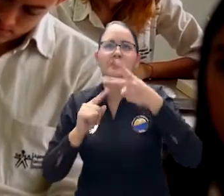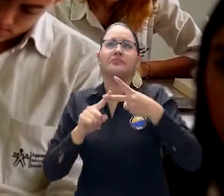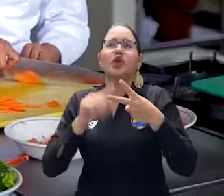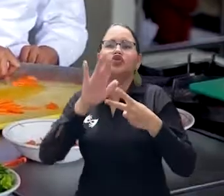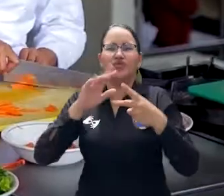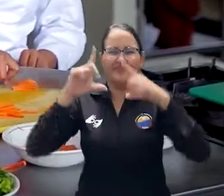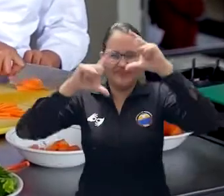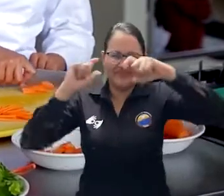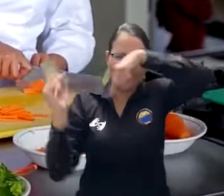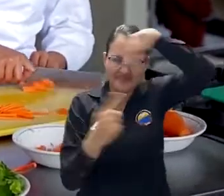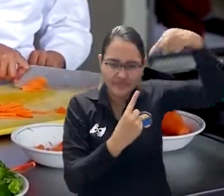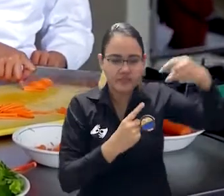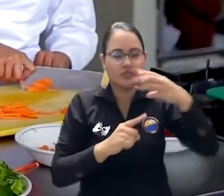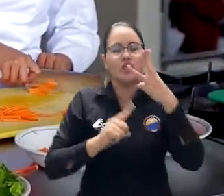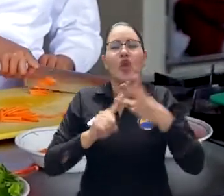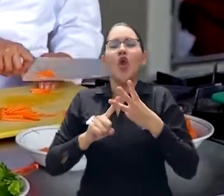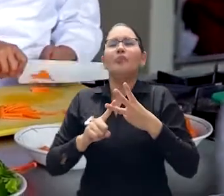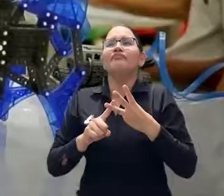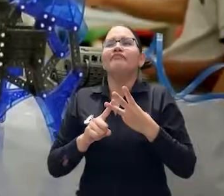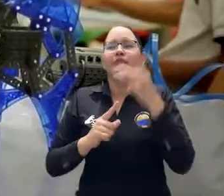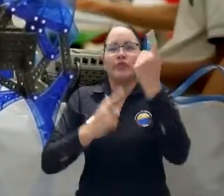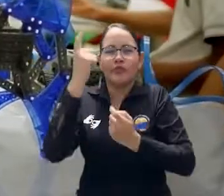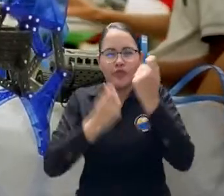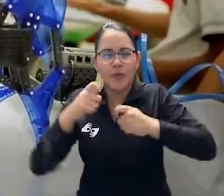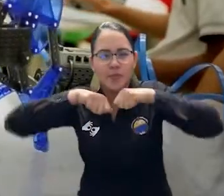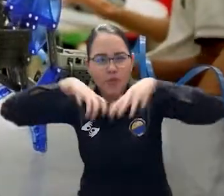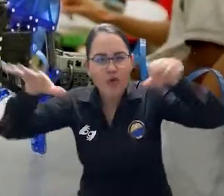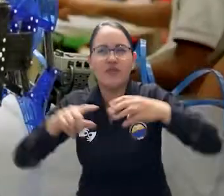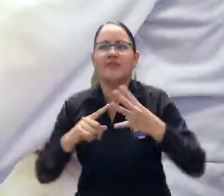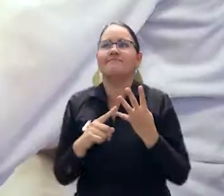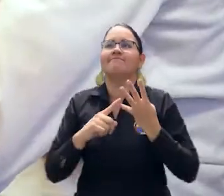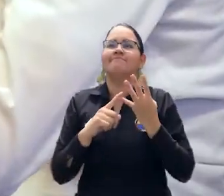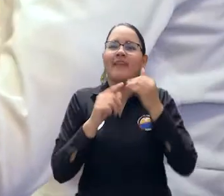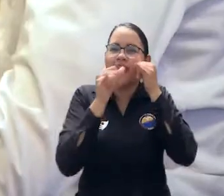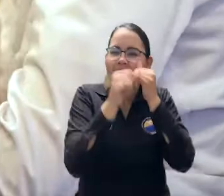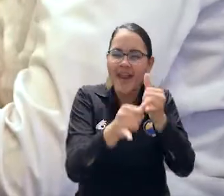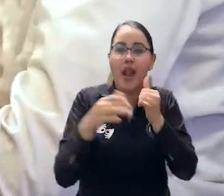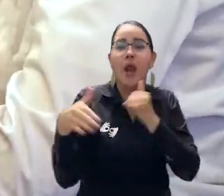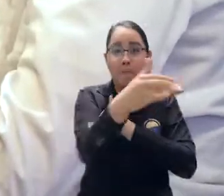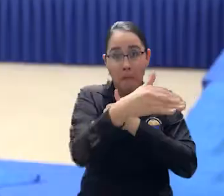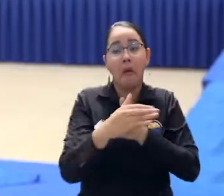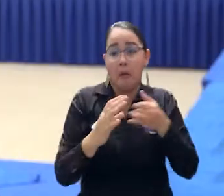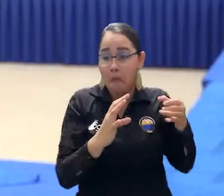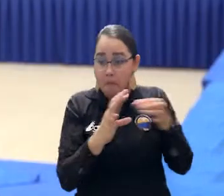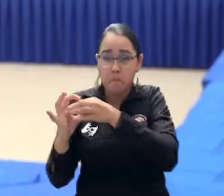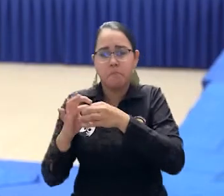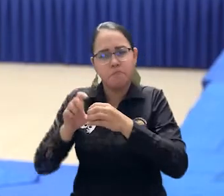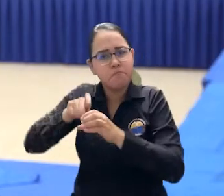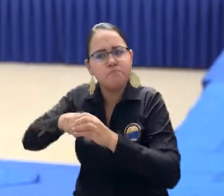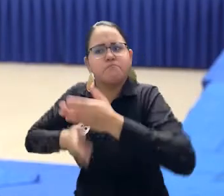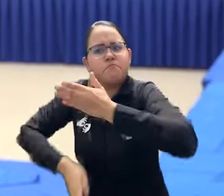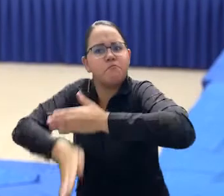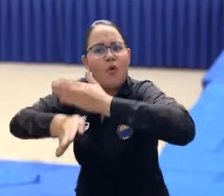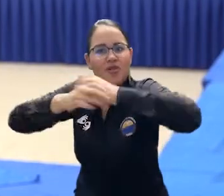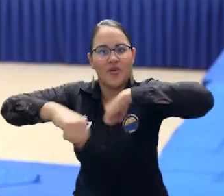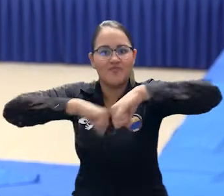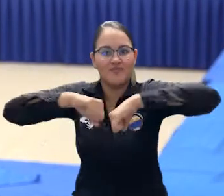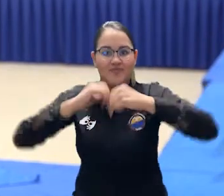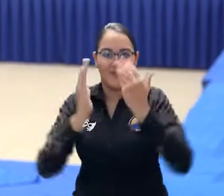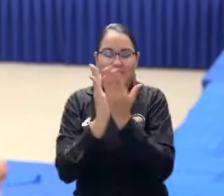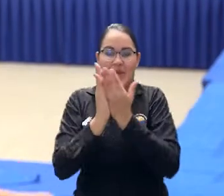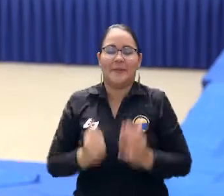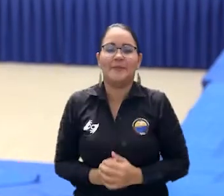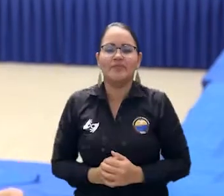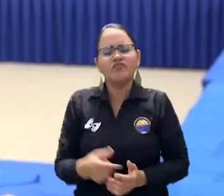administración de empresas turísticas y hoteleras, contaduría pública e ingeniería pesquera. Va a posibilitar que podamos